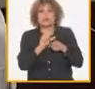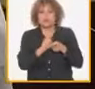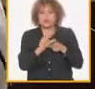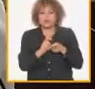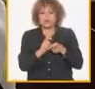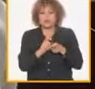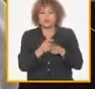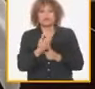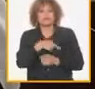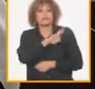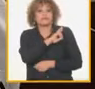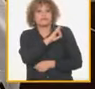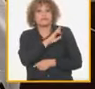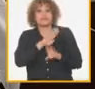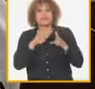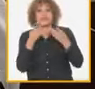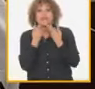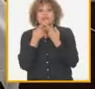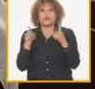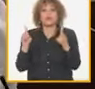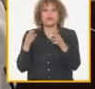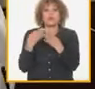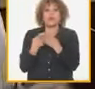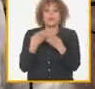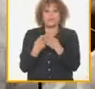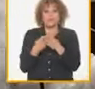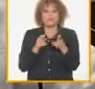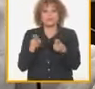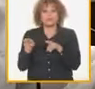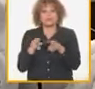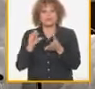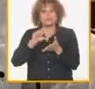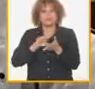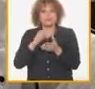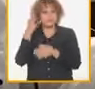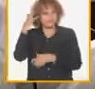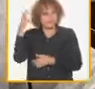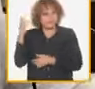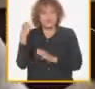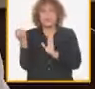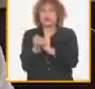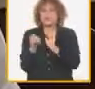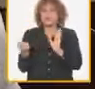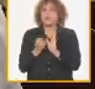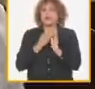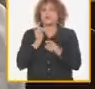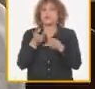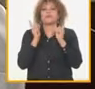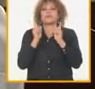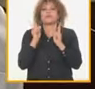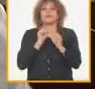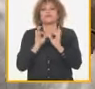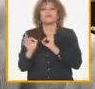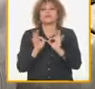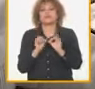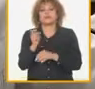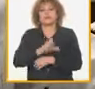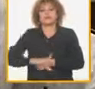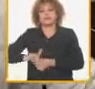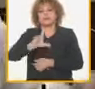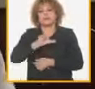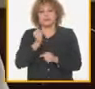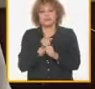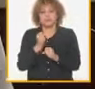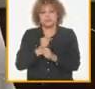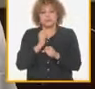responsabilidad que tienen todos los organismos de la administración central del estado se aprobó la política de seguridad social a los trabajadores agropecuarios que